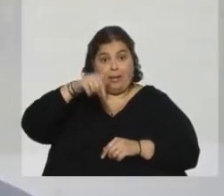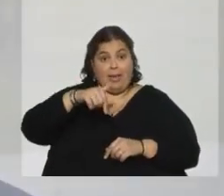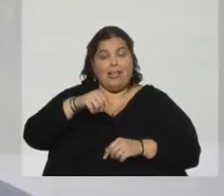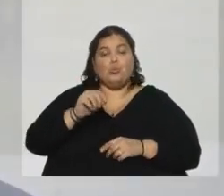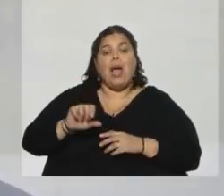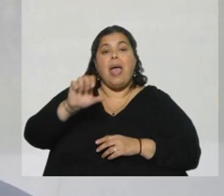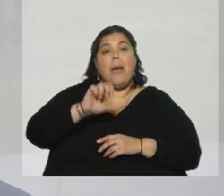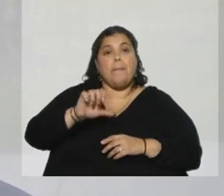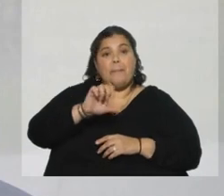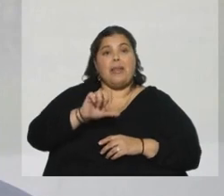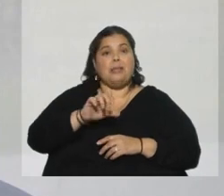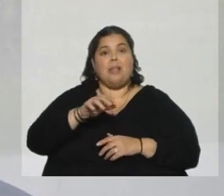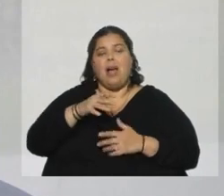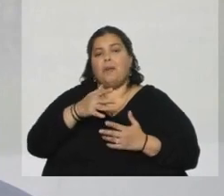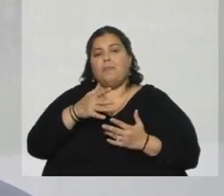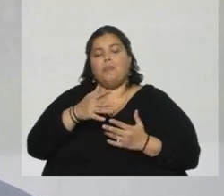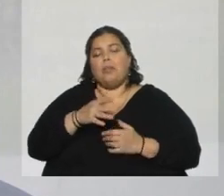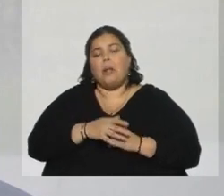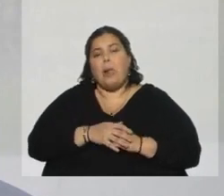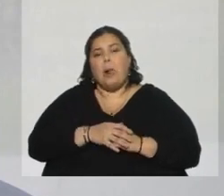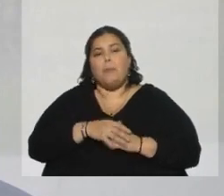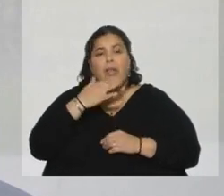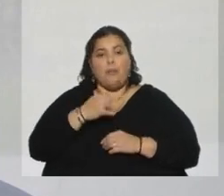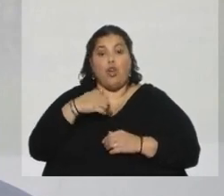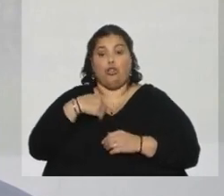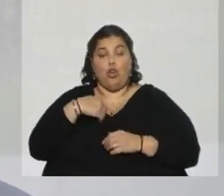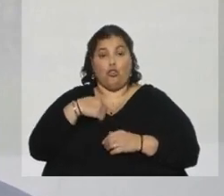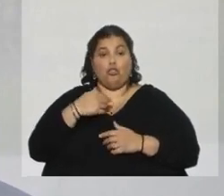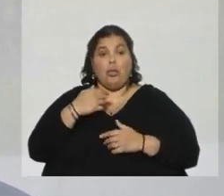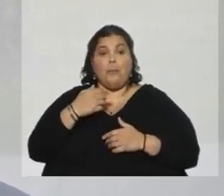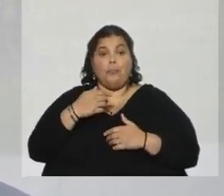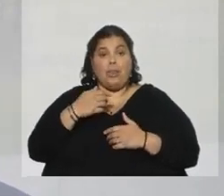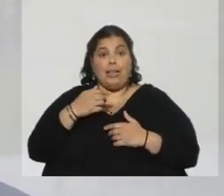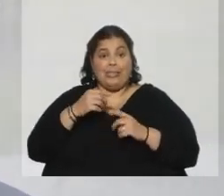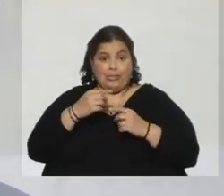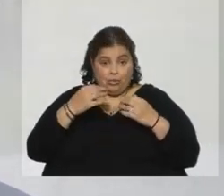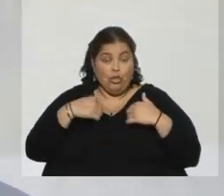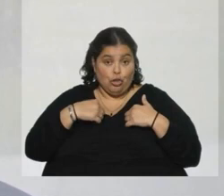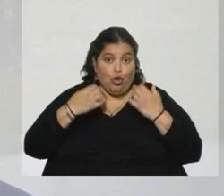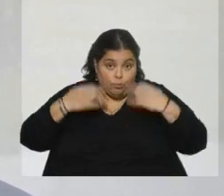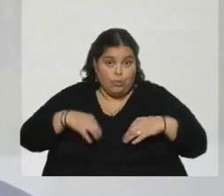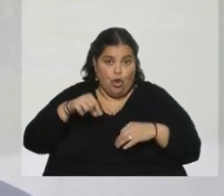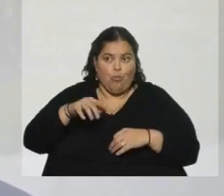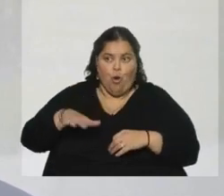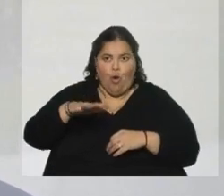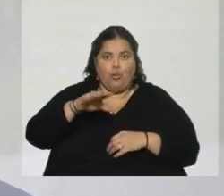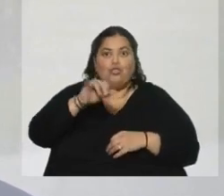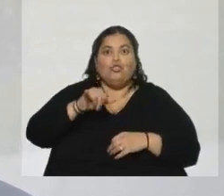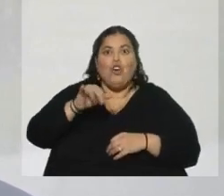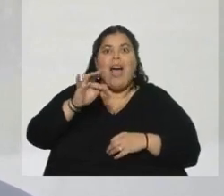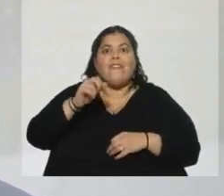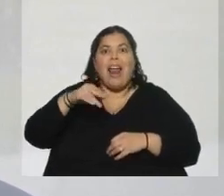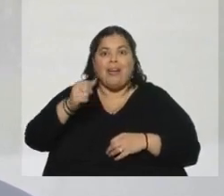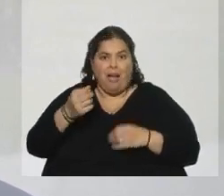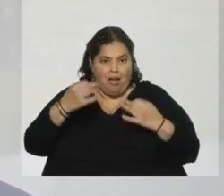de plaza a todos sus efectos. O nosotros, como desarrolladores de la zona franca, sí somos una empresa agravada, que pagamos todos nuestros impuestos en función